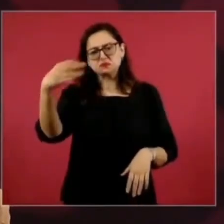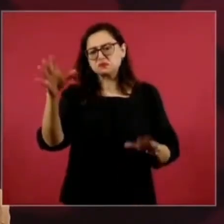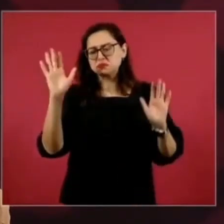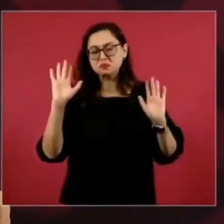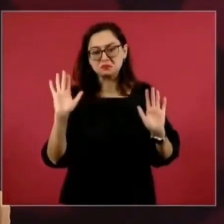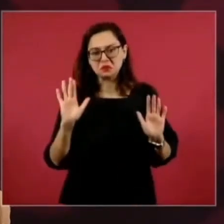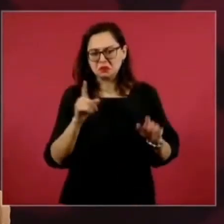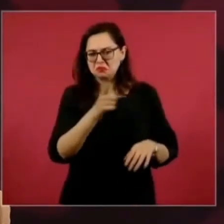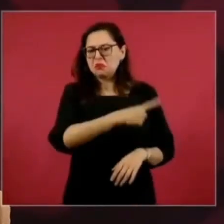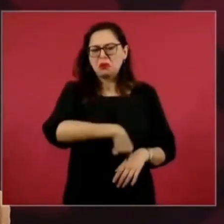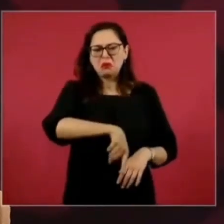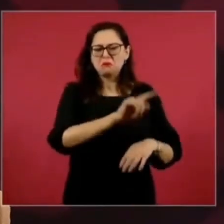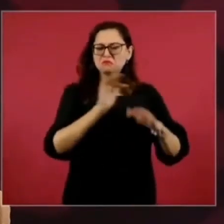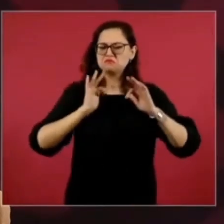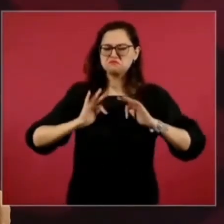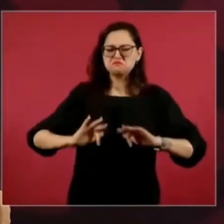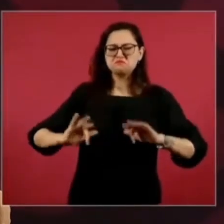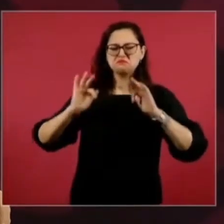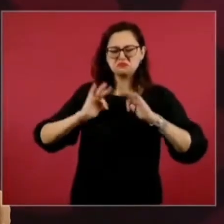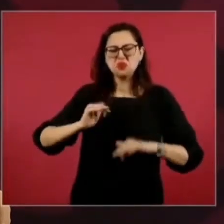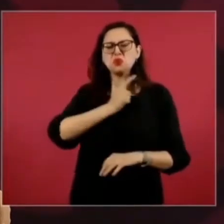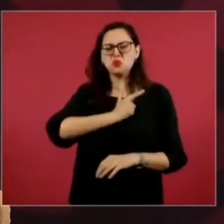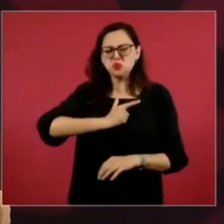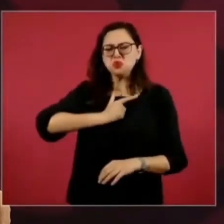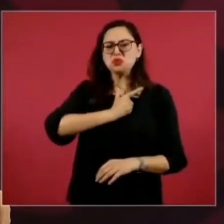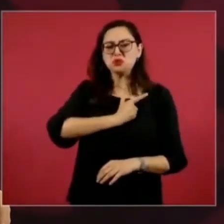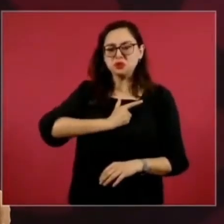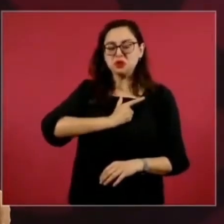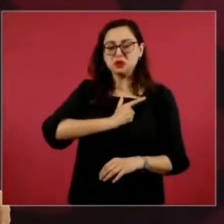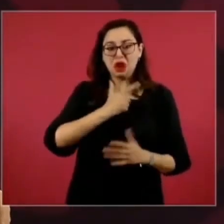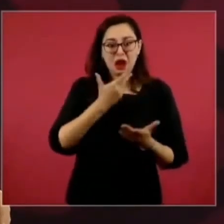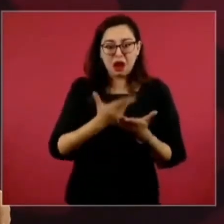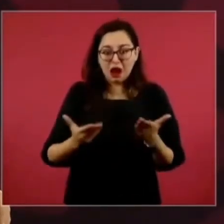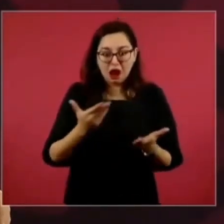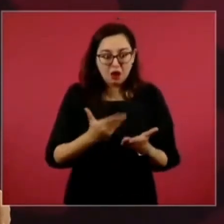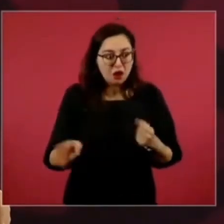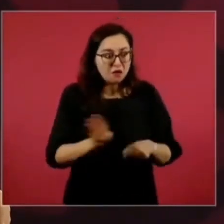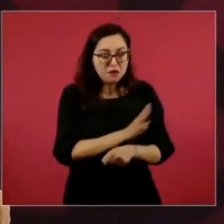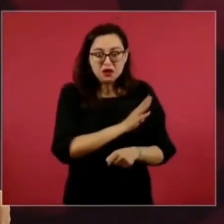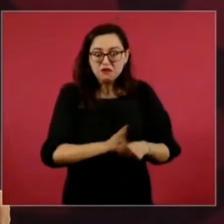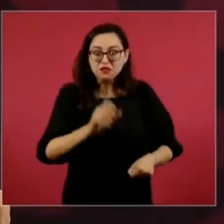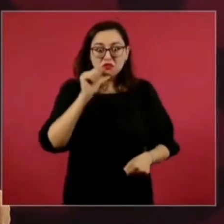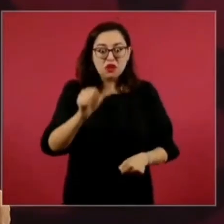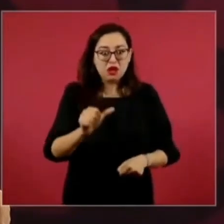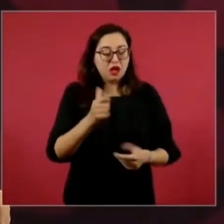que ya no les conviene, ya no las quieren respetar.